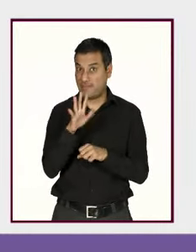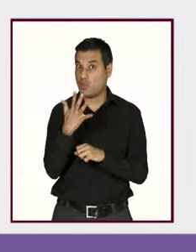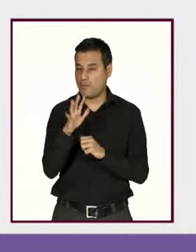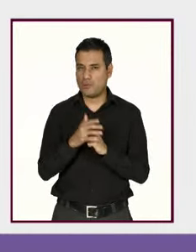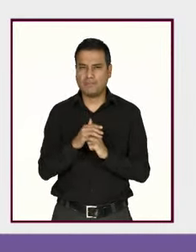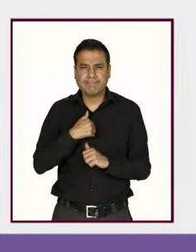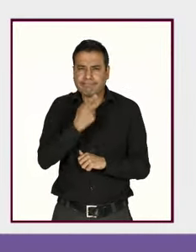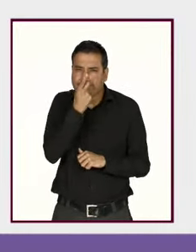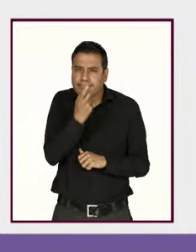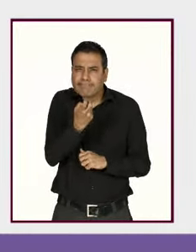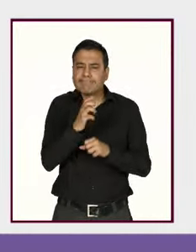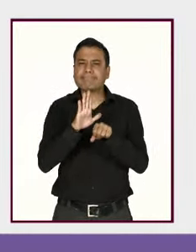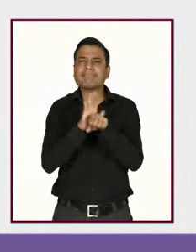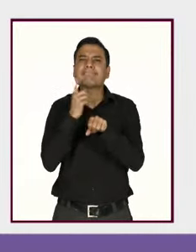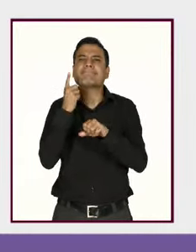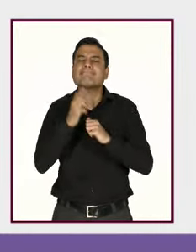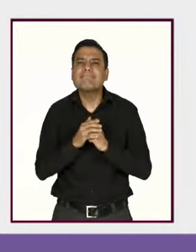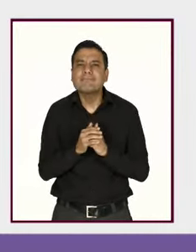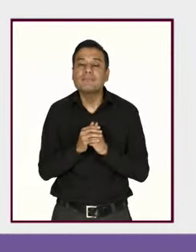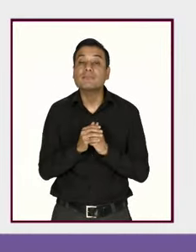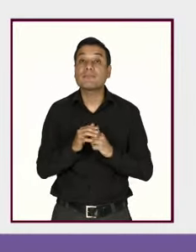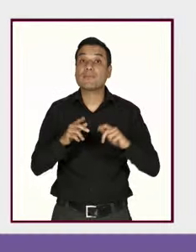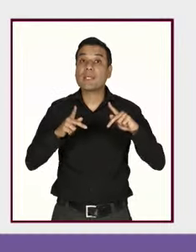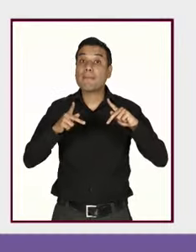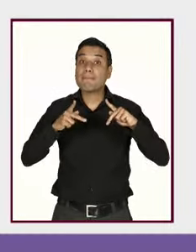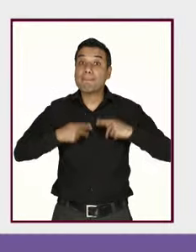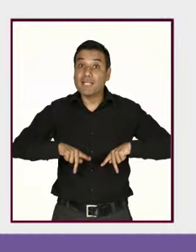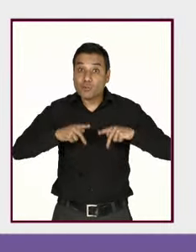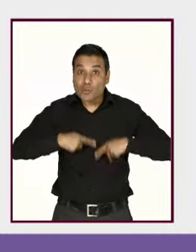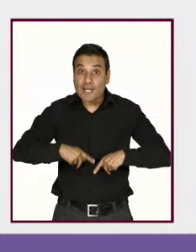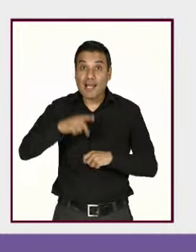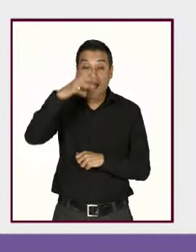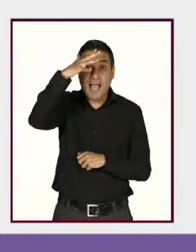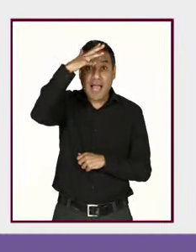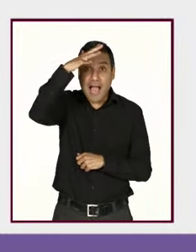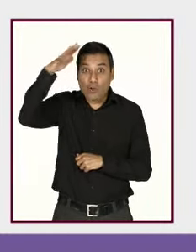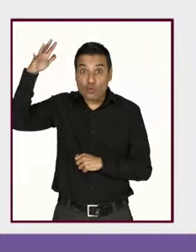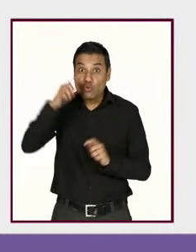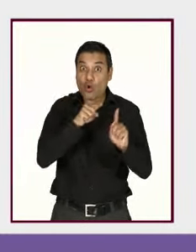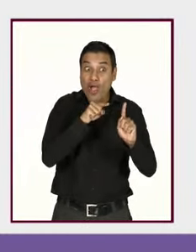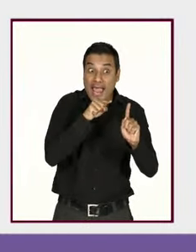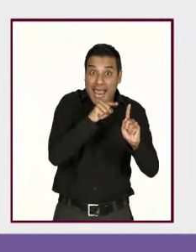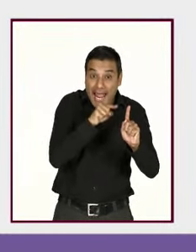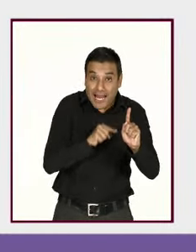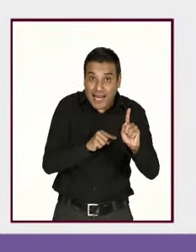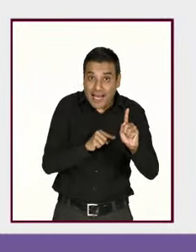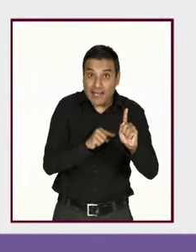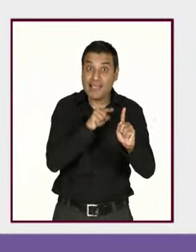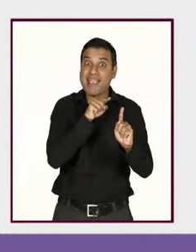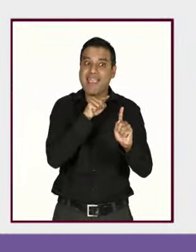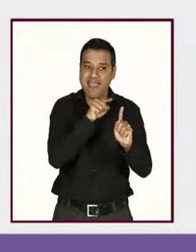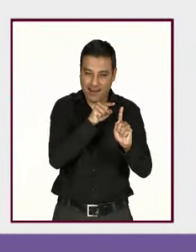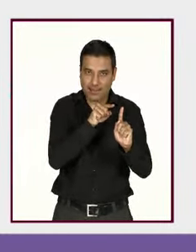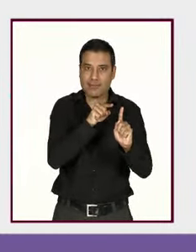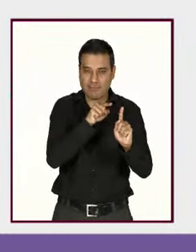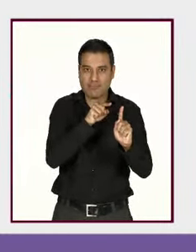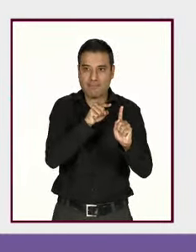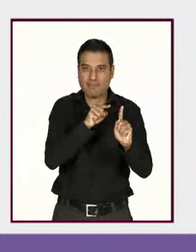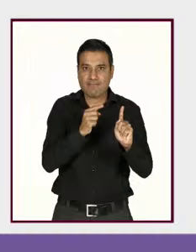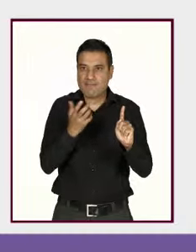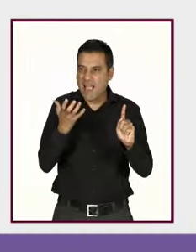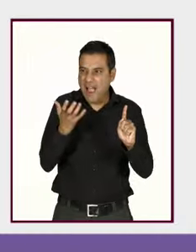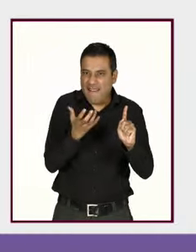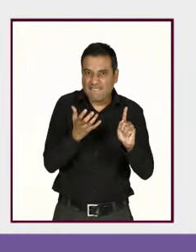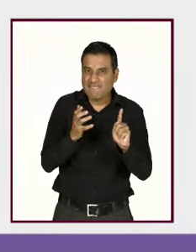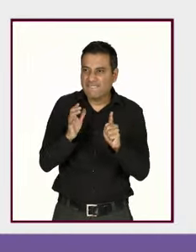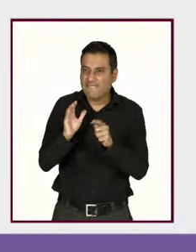a esto? Porque son personas ya adultas, mayores, generando violencia y